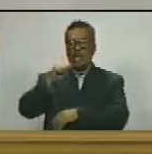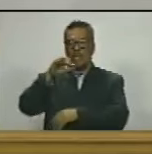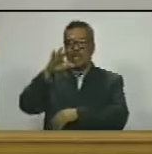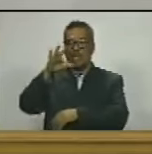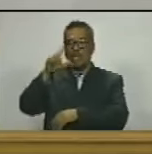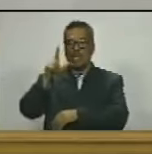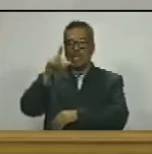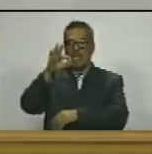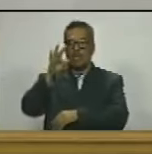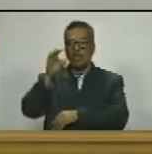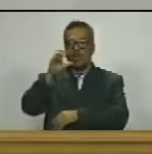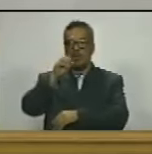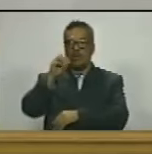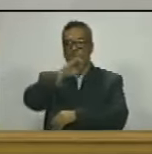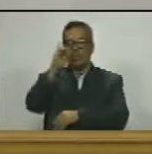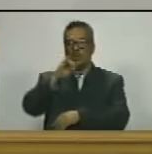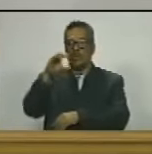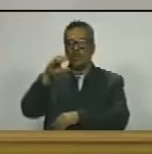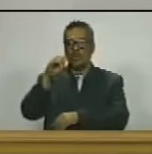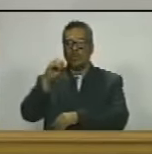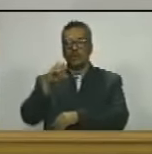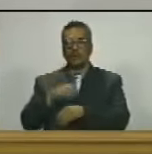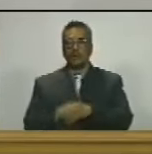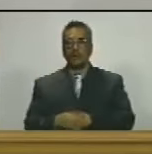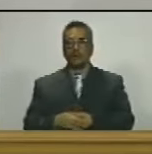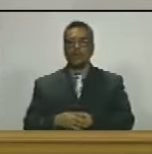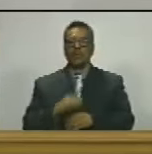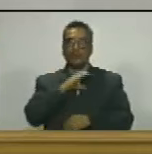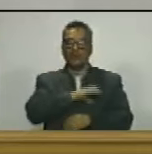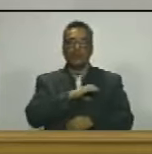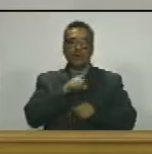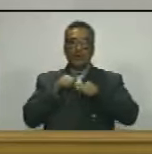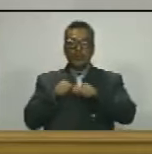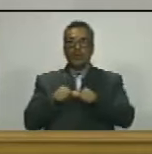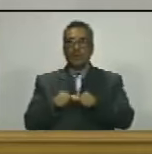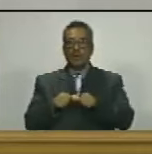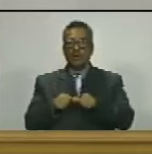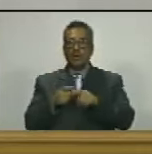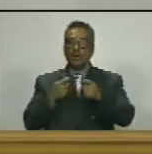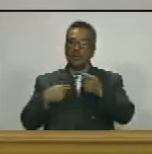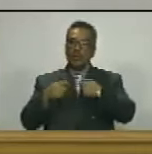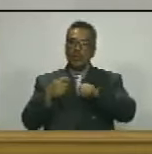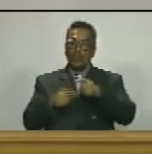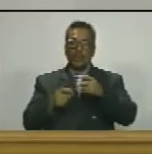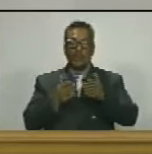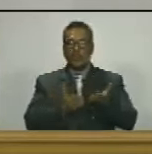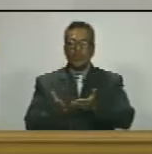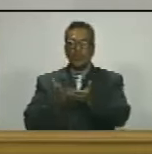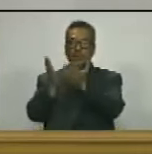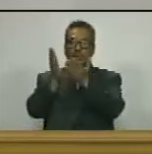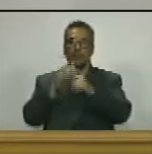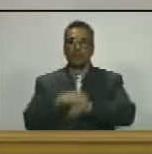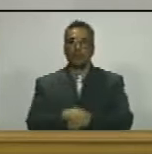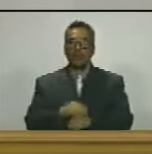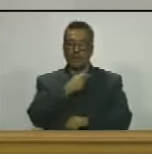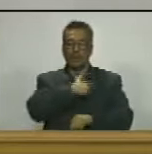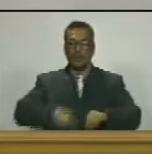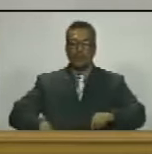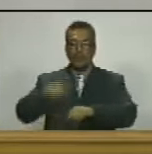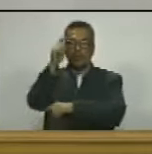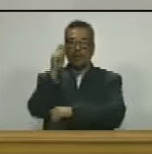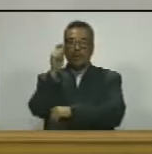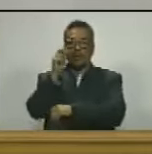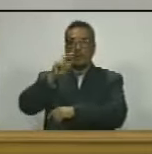campos jesurún comisión permanente de administración y servicios presidente